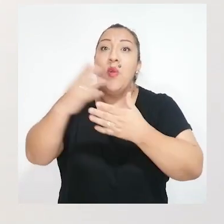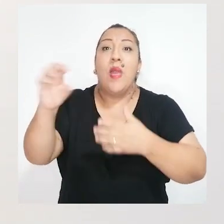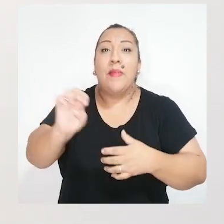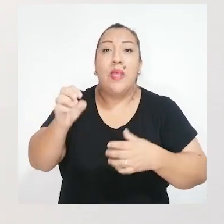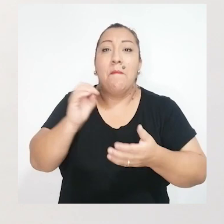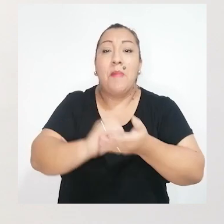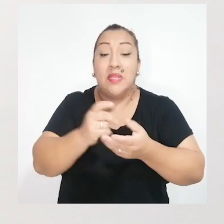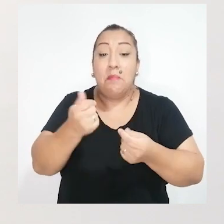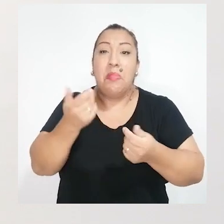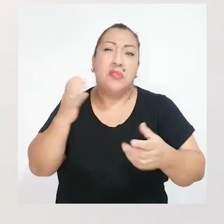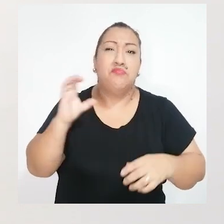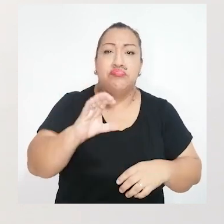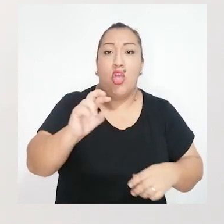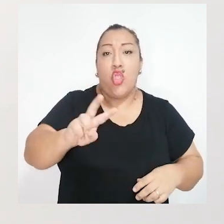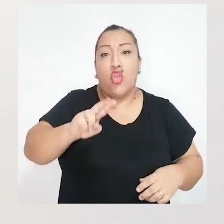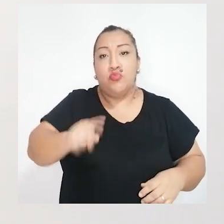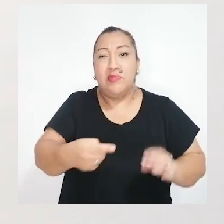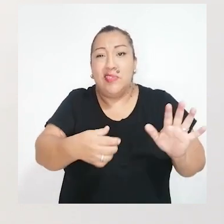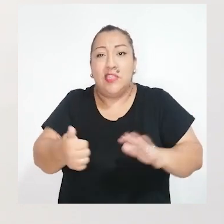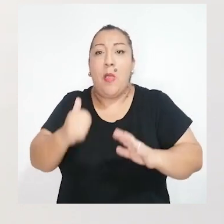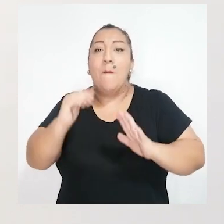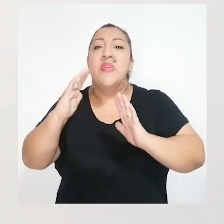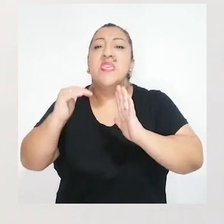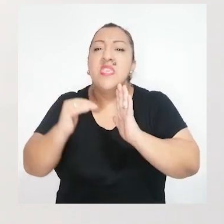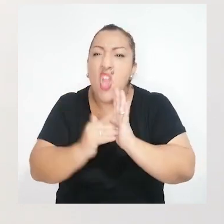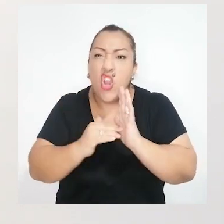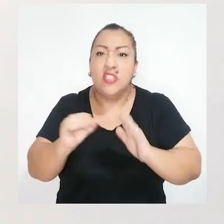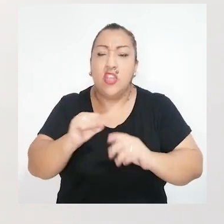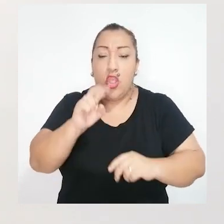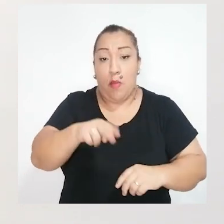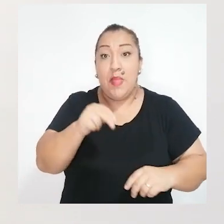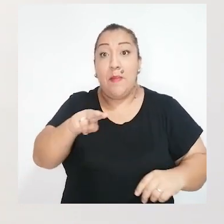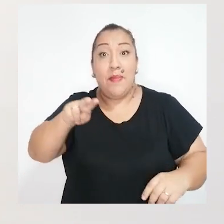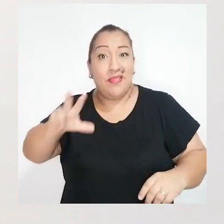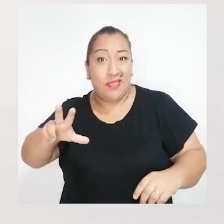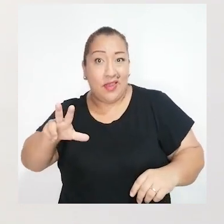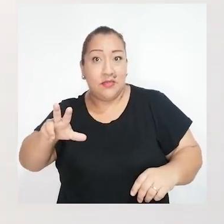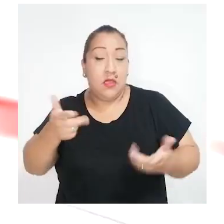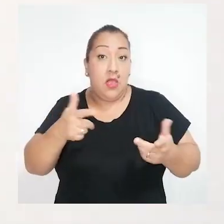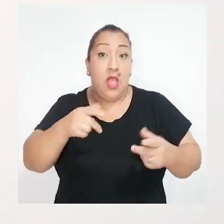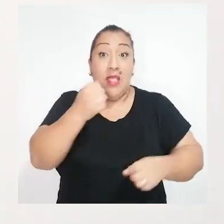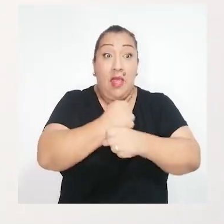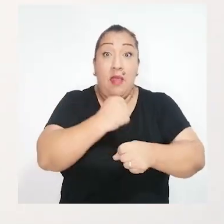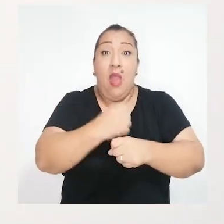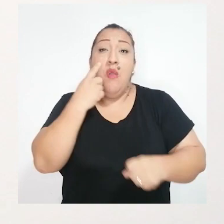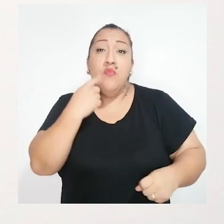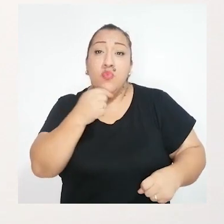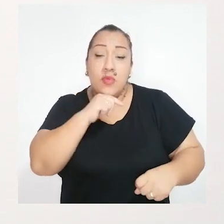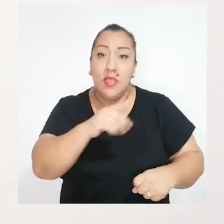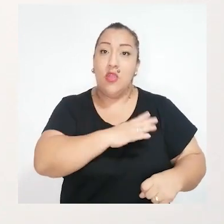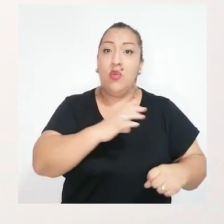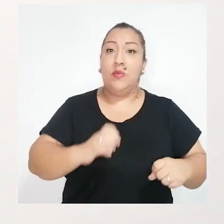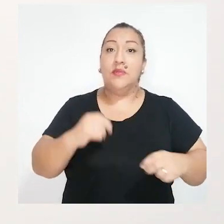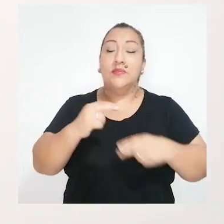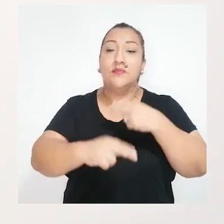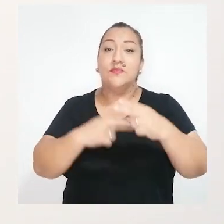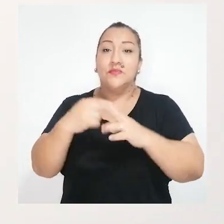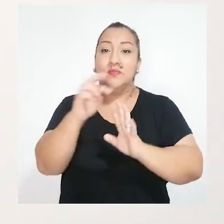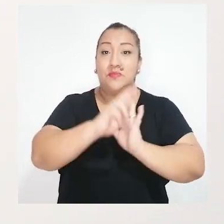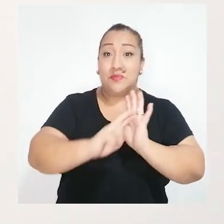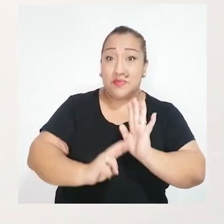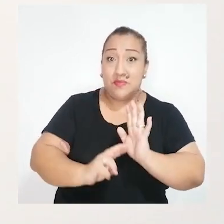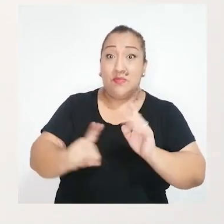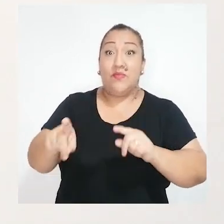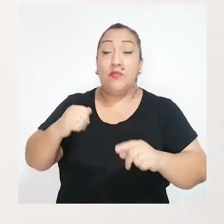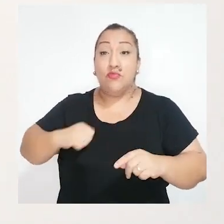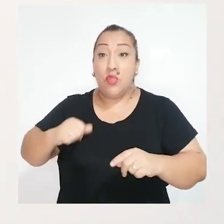emergencia, para lo cual cuenta con un presupuesto de más de 2.600 millones de soles en el 2023. El funcionario o la autoridad del